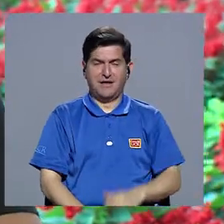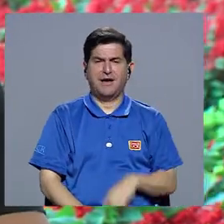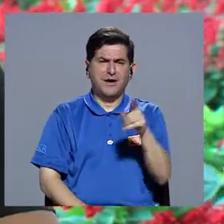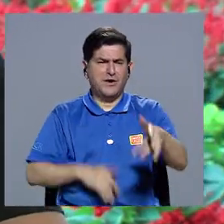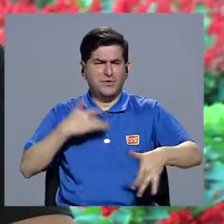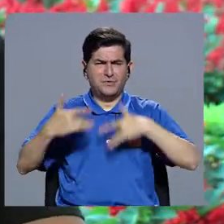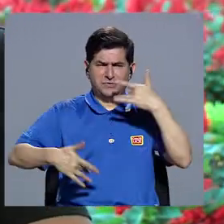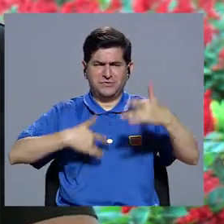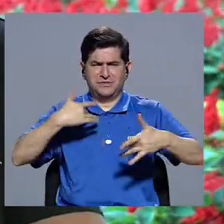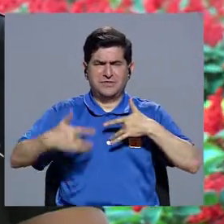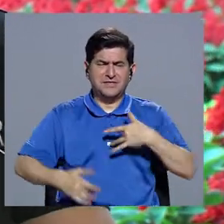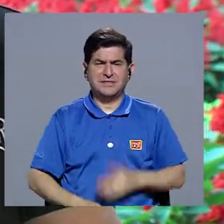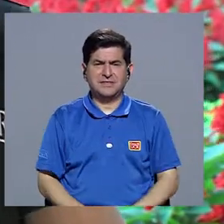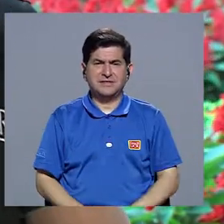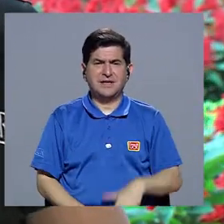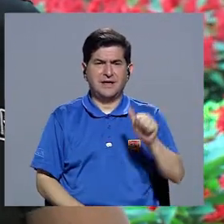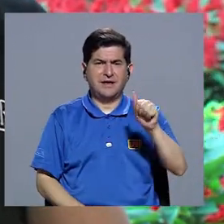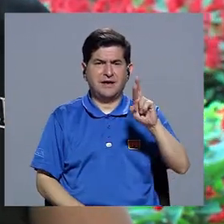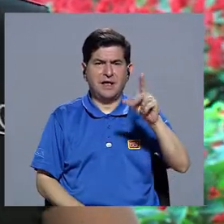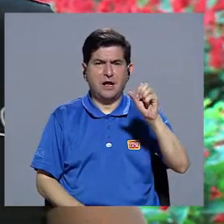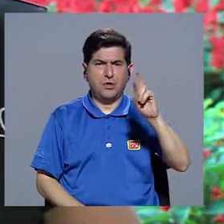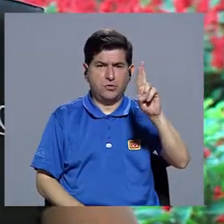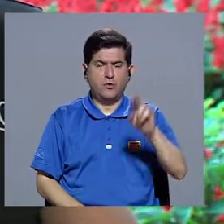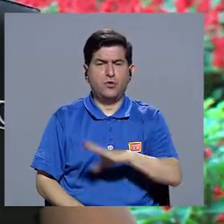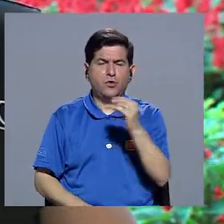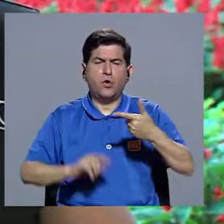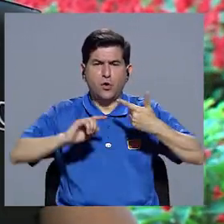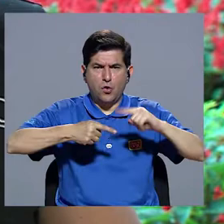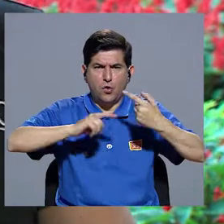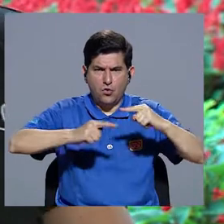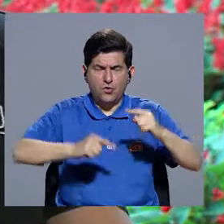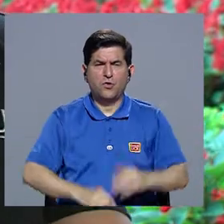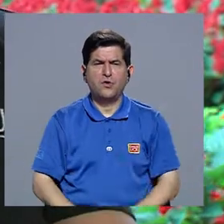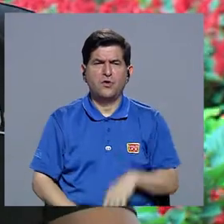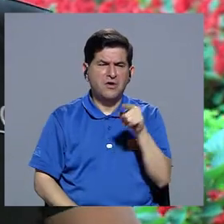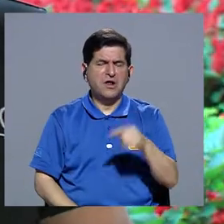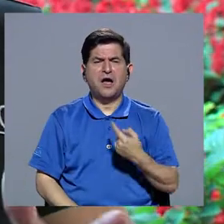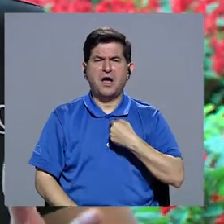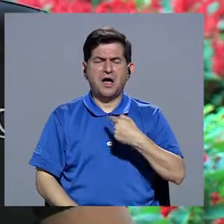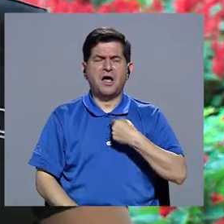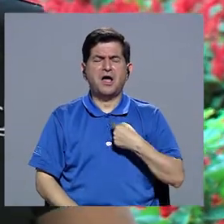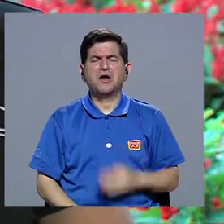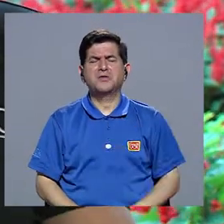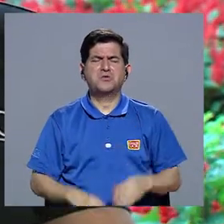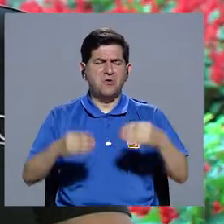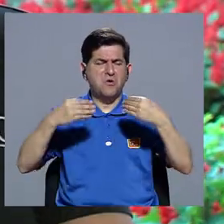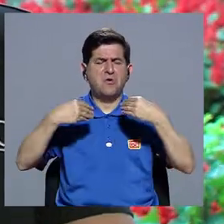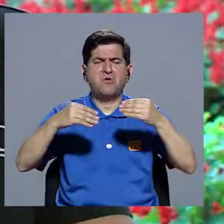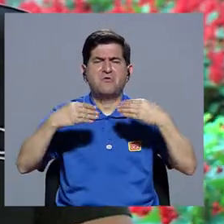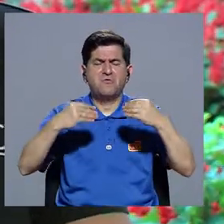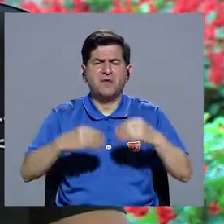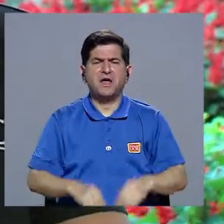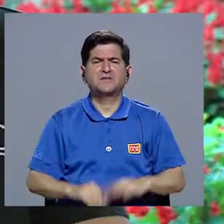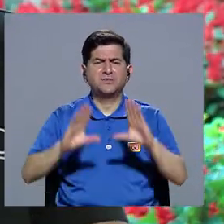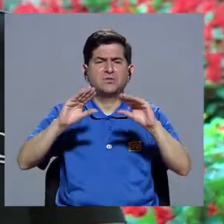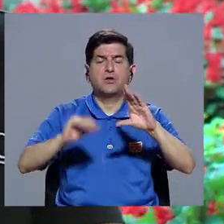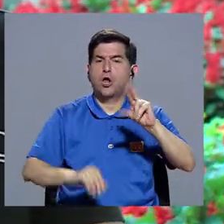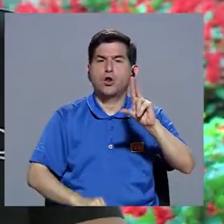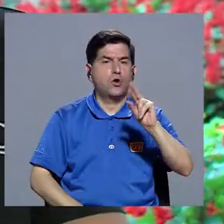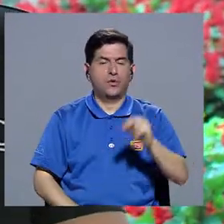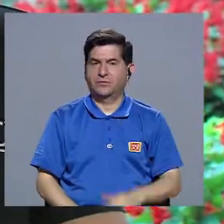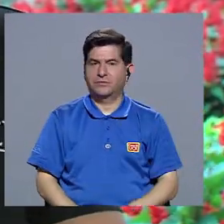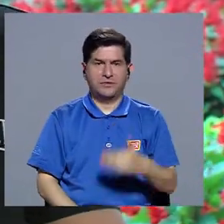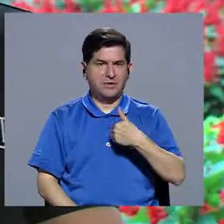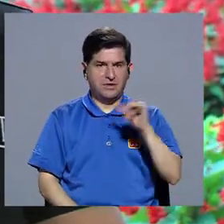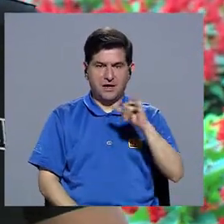sientas una sensación como de ardor o un dolorcito, ¿verdad? Que a veces uno dice, ah, es que voy a hacer flexibilidad muy suavecito, ¿no? La flexibilidad también tiene